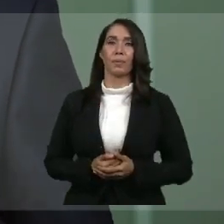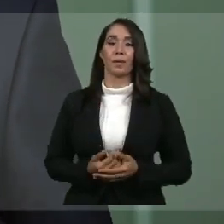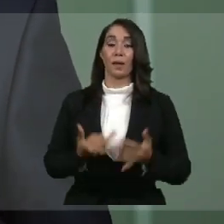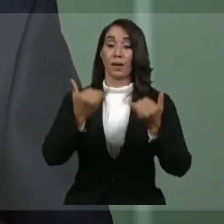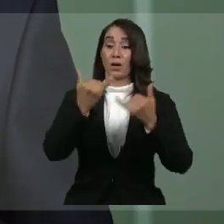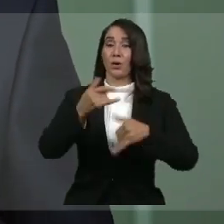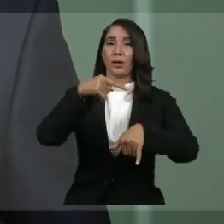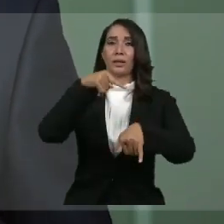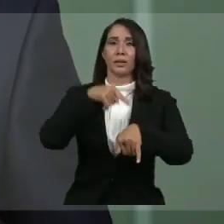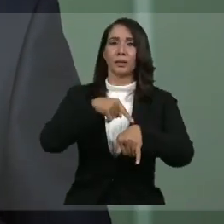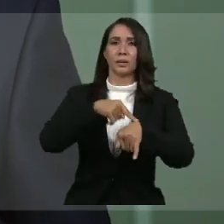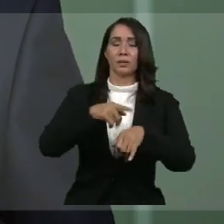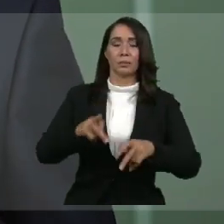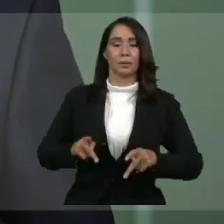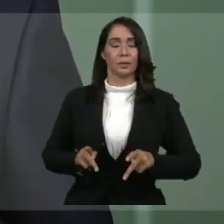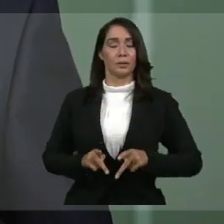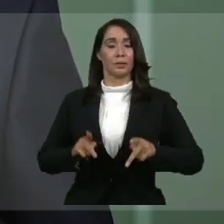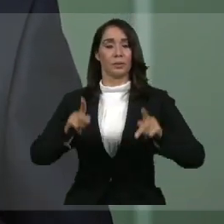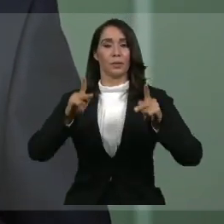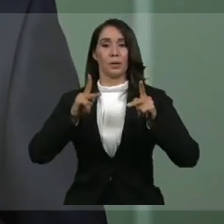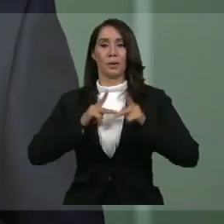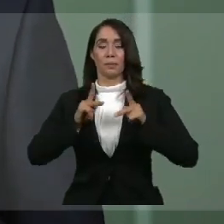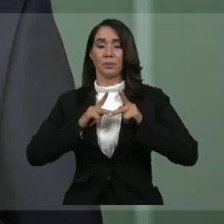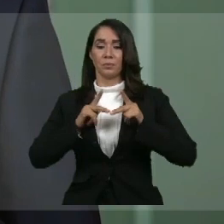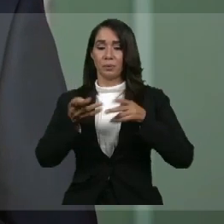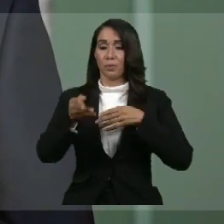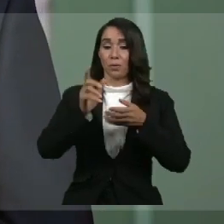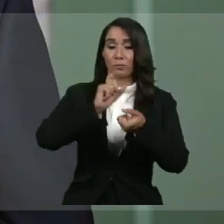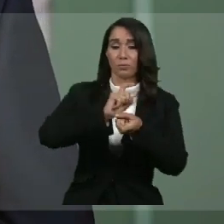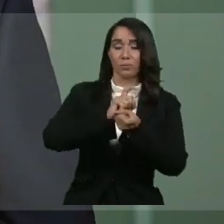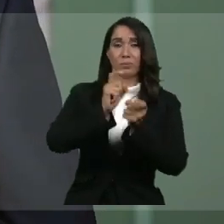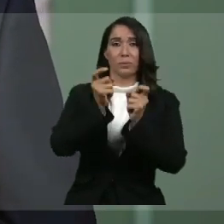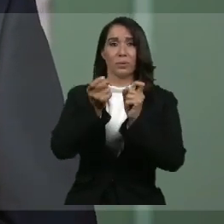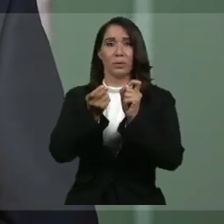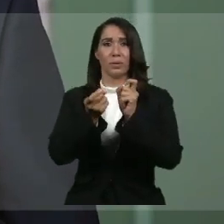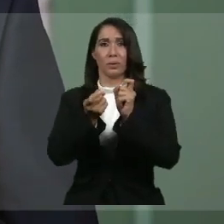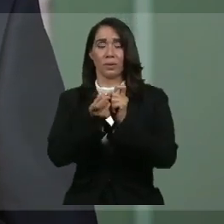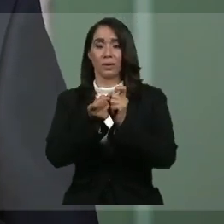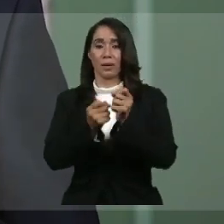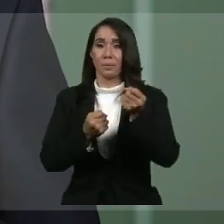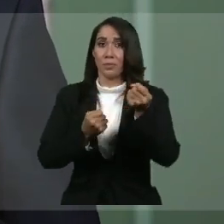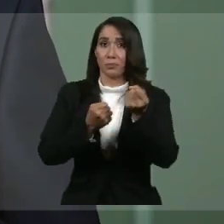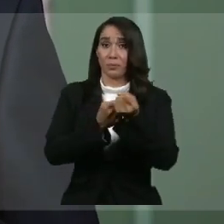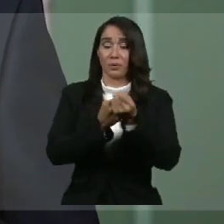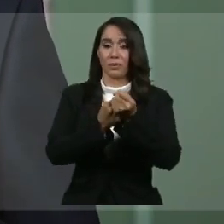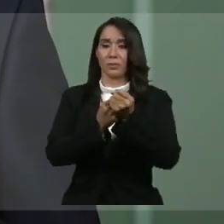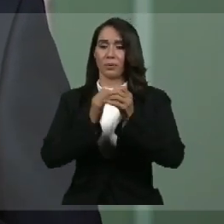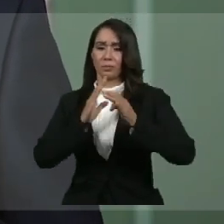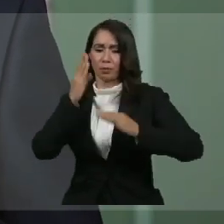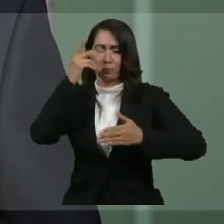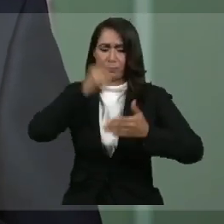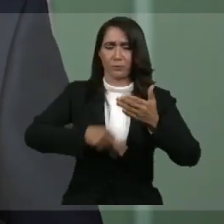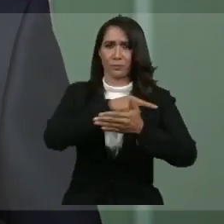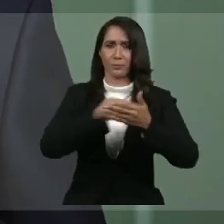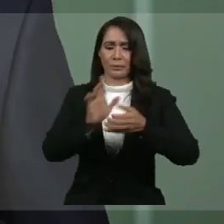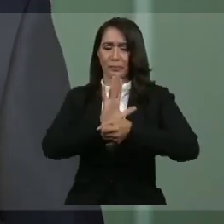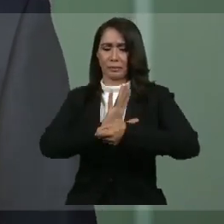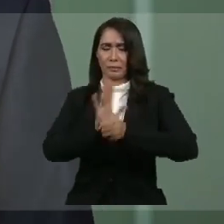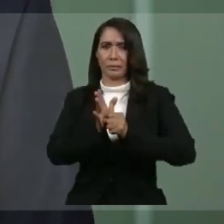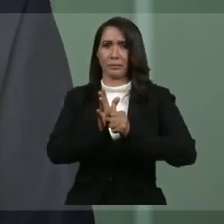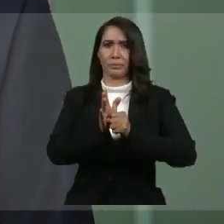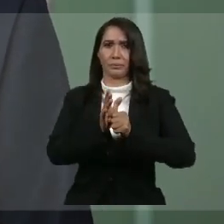una movilización total de nuestros recursos nacionales para derrotar esta amenaza. Tenemos